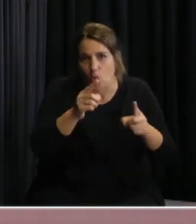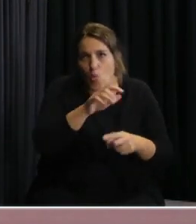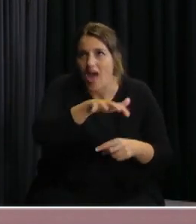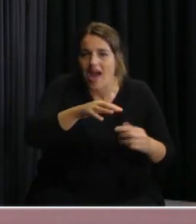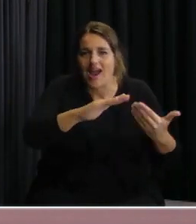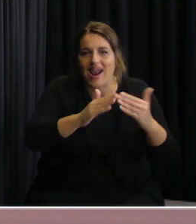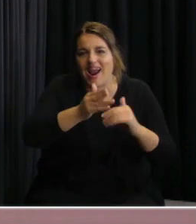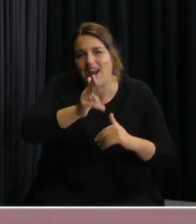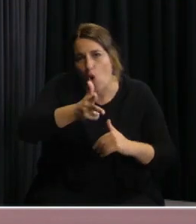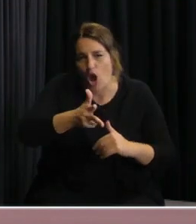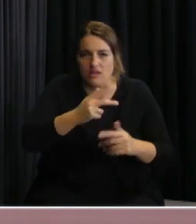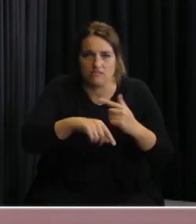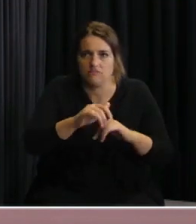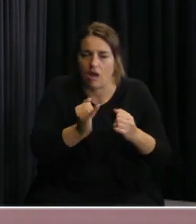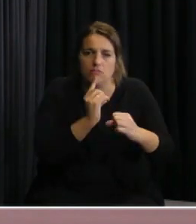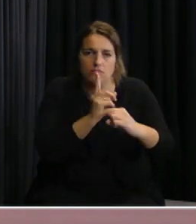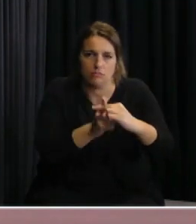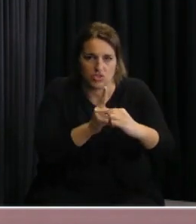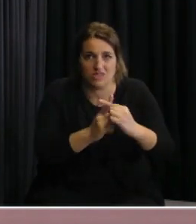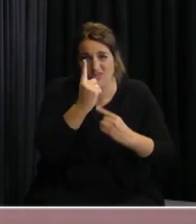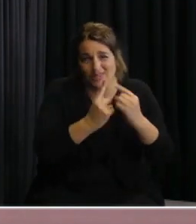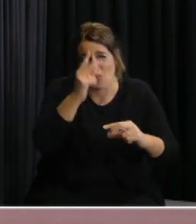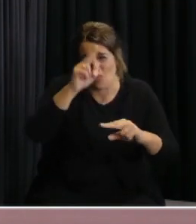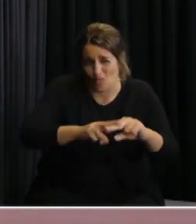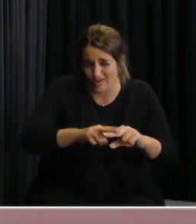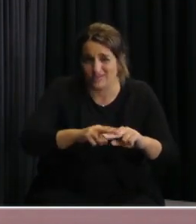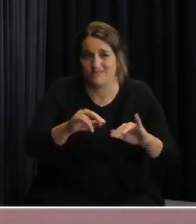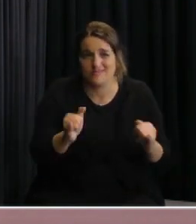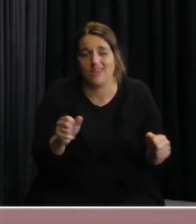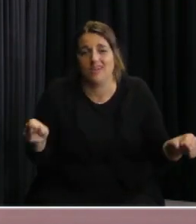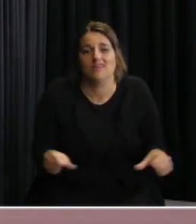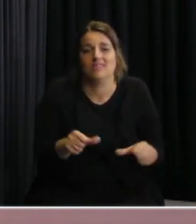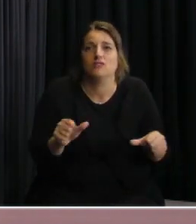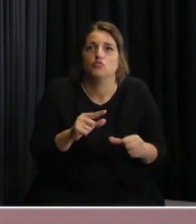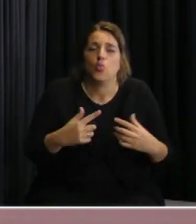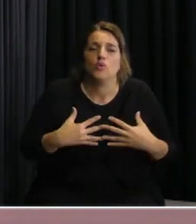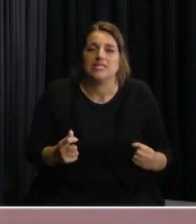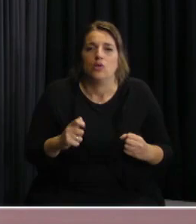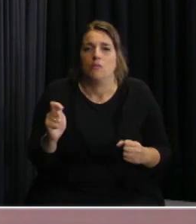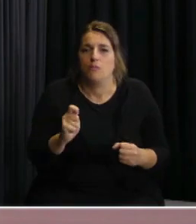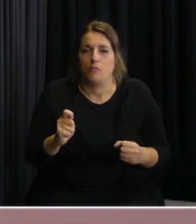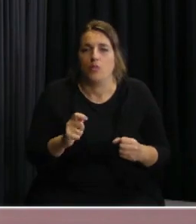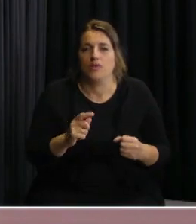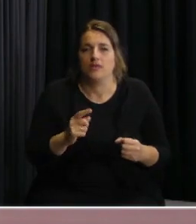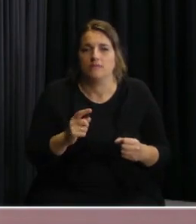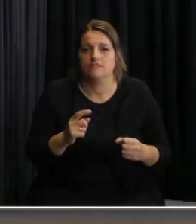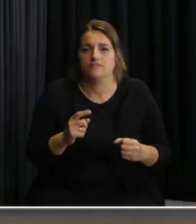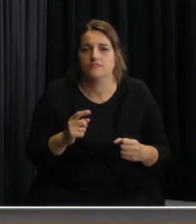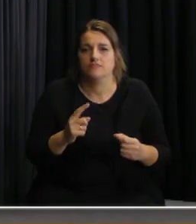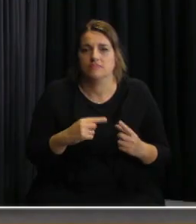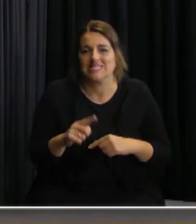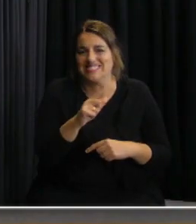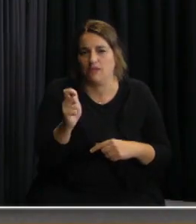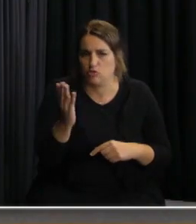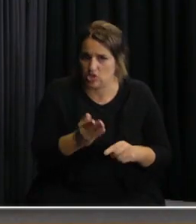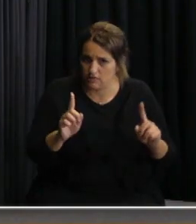casos positivos y algún fallecido que se hizo por parte de Salud Pública del 100